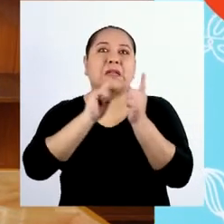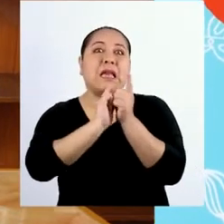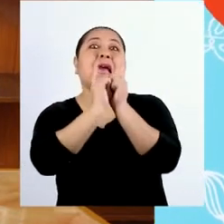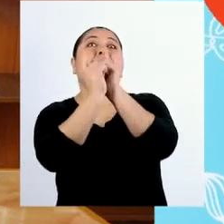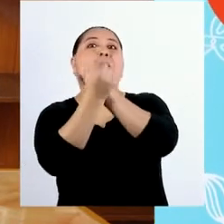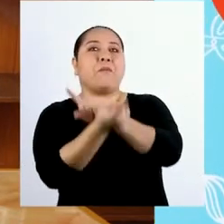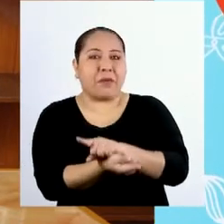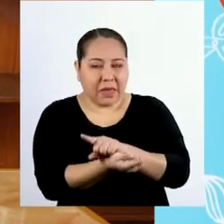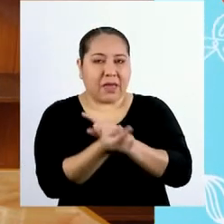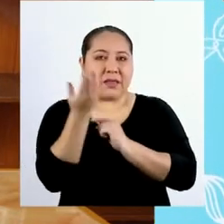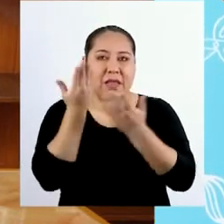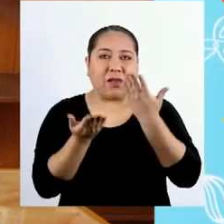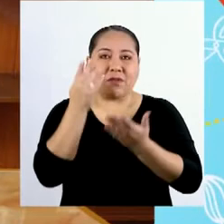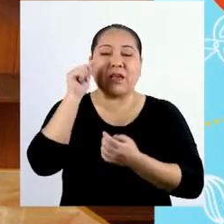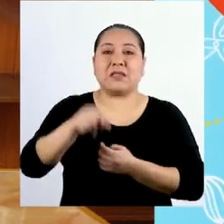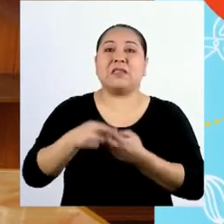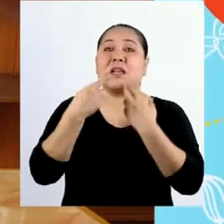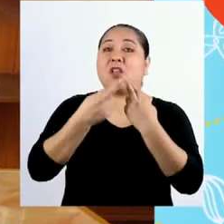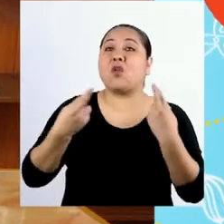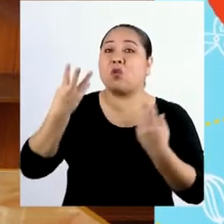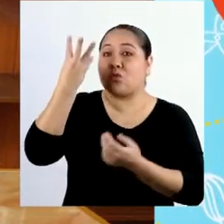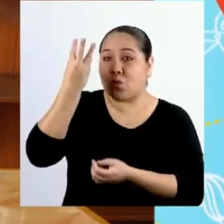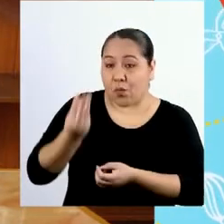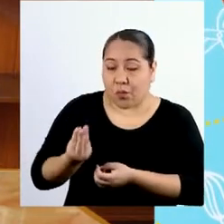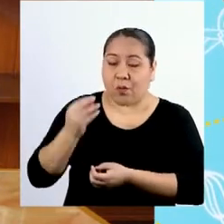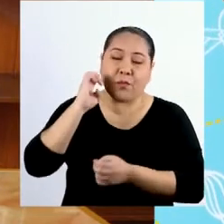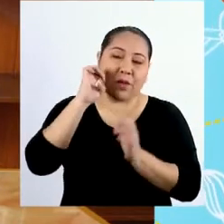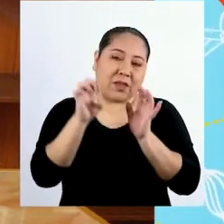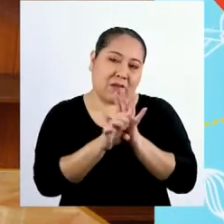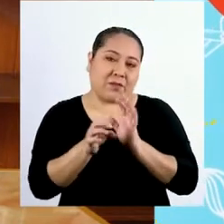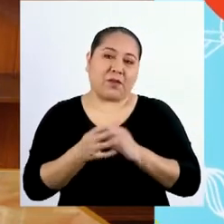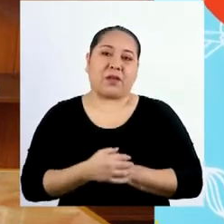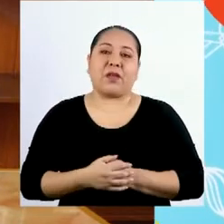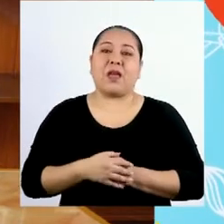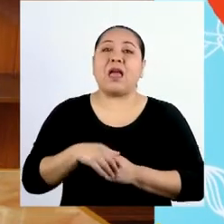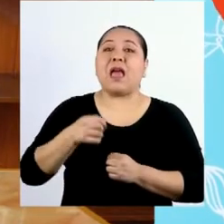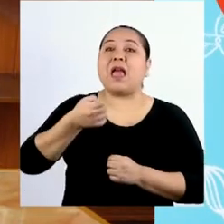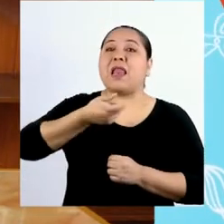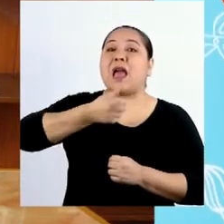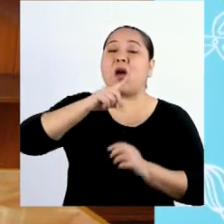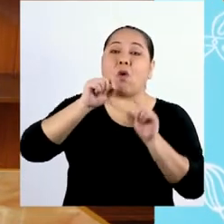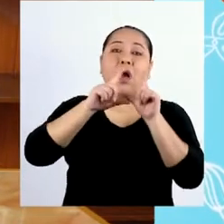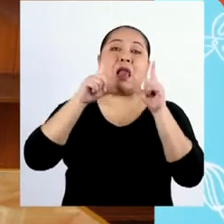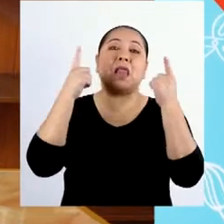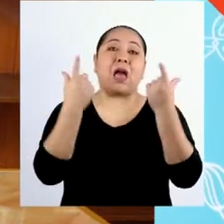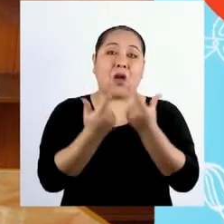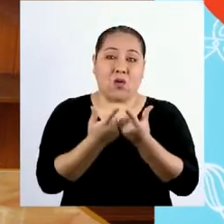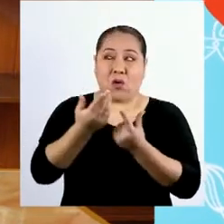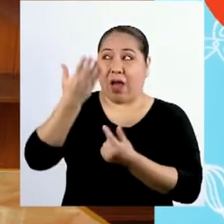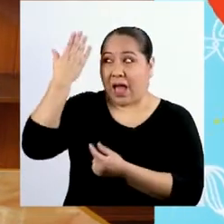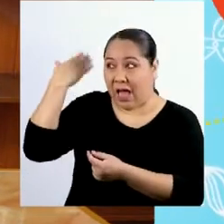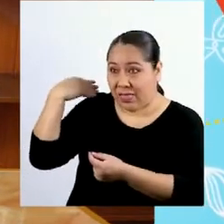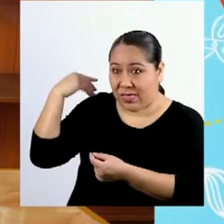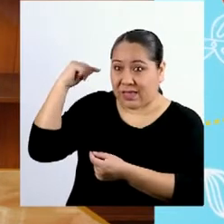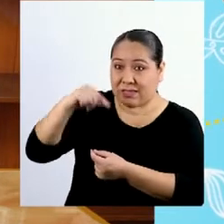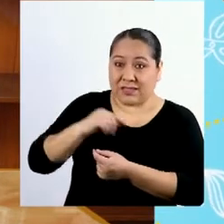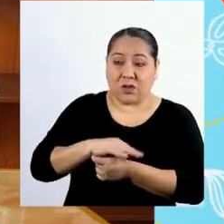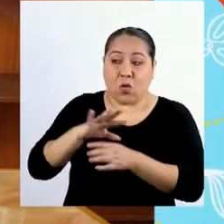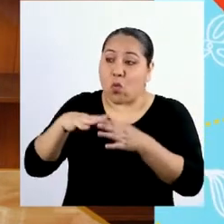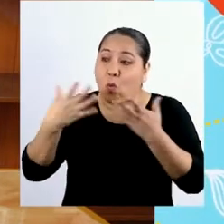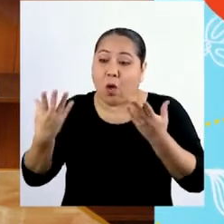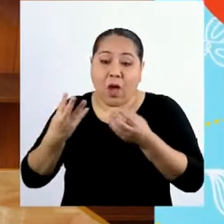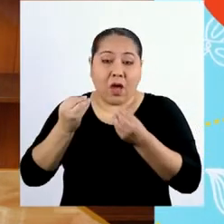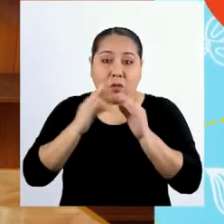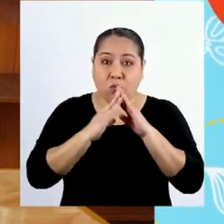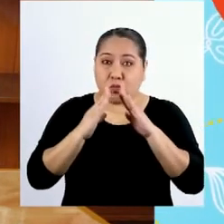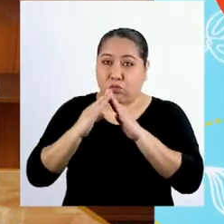ciertas circunstancias en recursos escasos. Por ejemplo, el agua de un lago, hace mucho tiempo atrás, cuando aún no